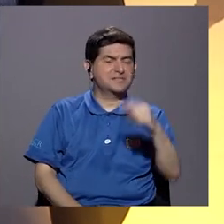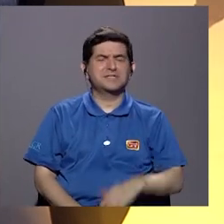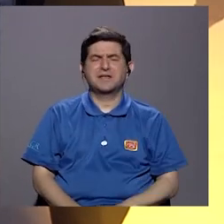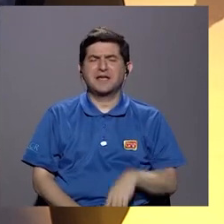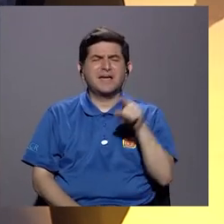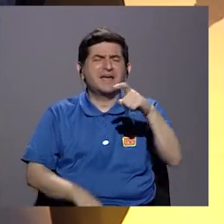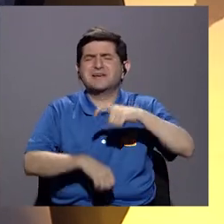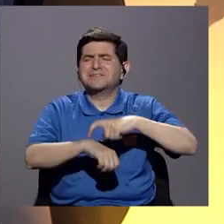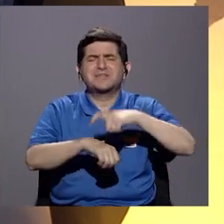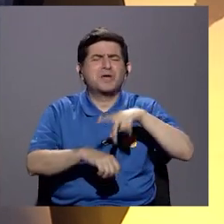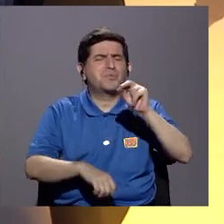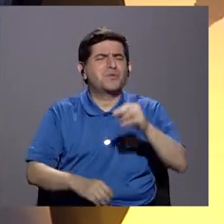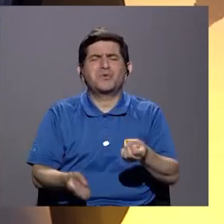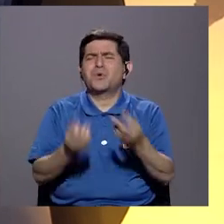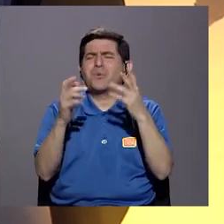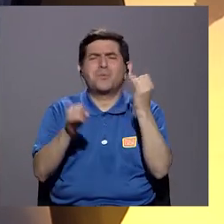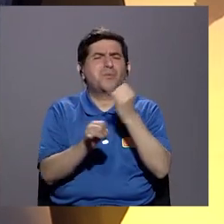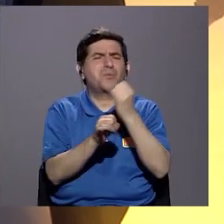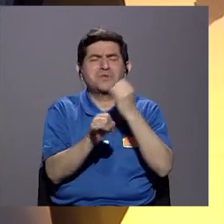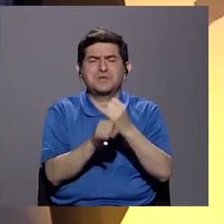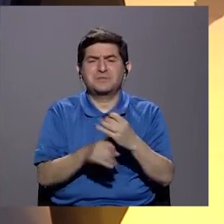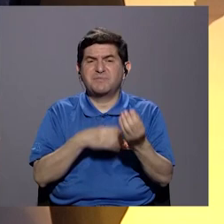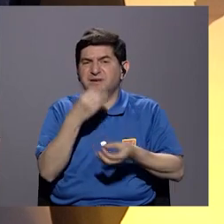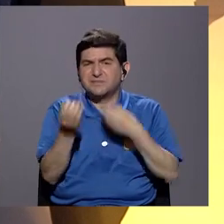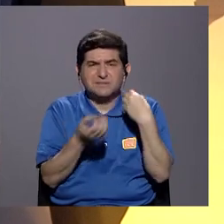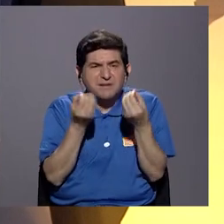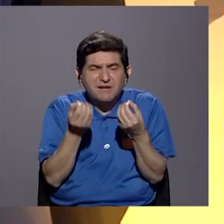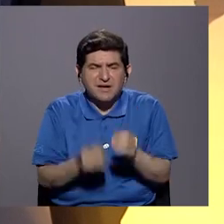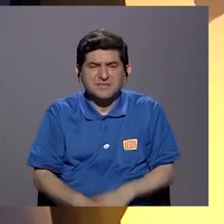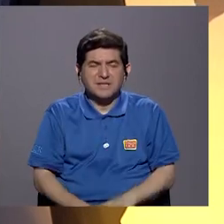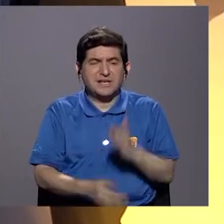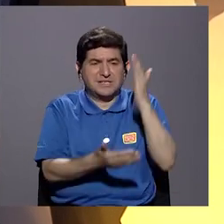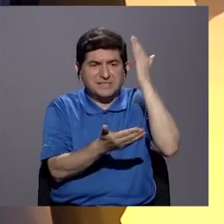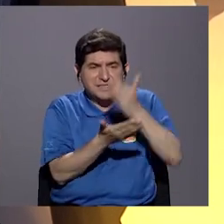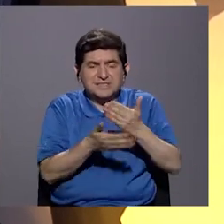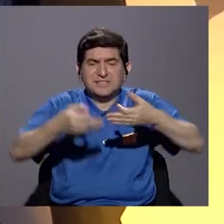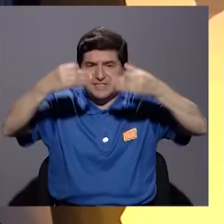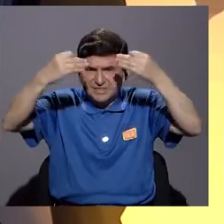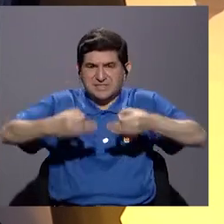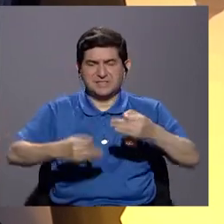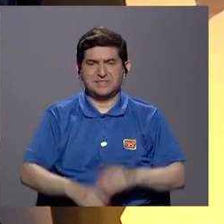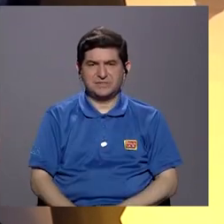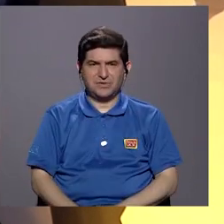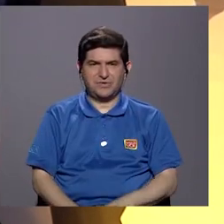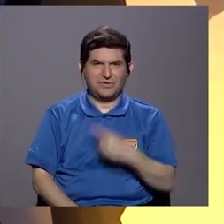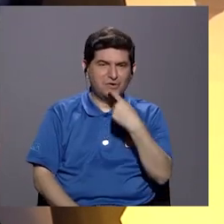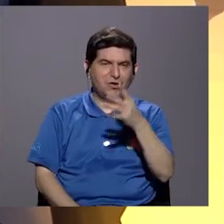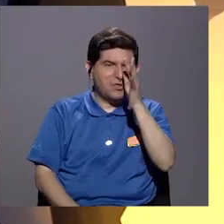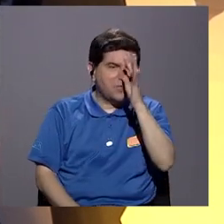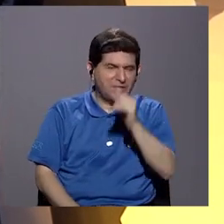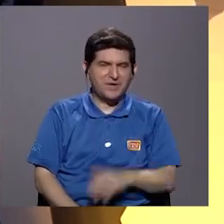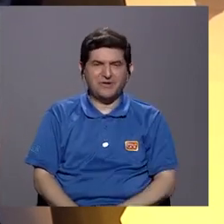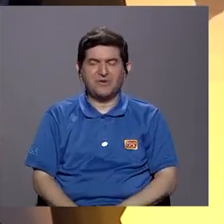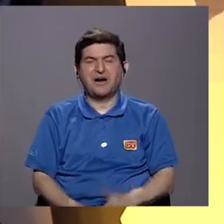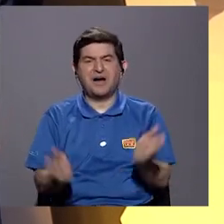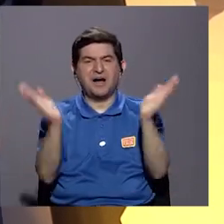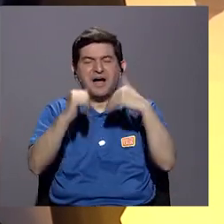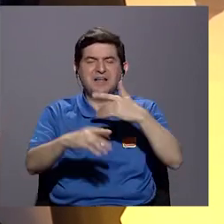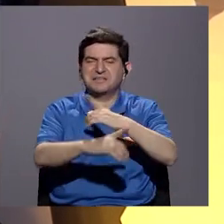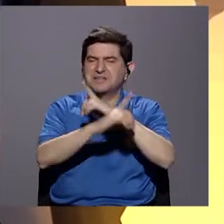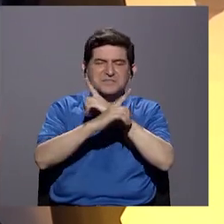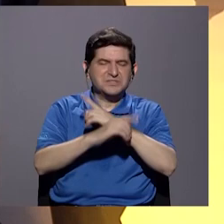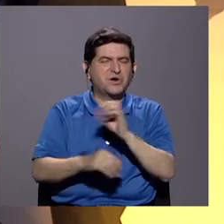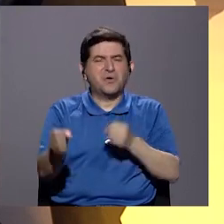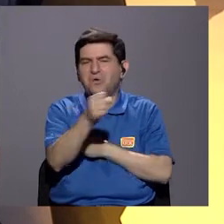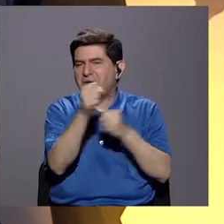montón de instituciones encima, que a veces lo que generan son este tipo de parálisis decisoria, ¿verdad? Ella nos lo dijo un poco en broma. Es como no estaba la defensoría,